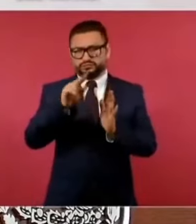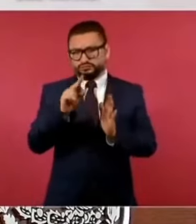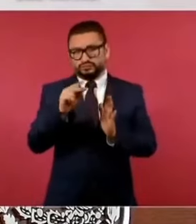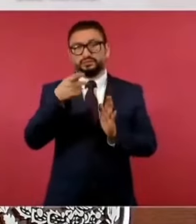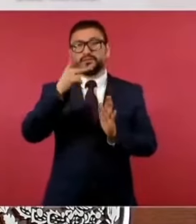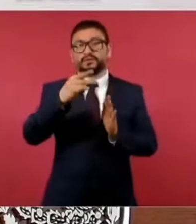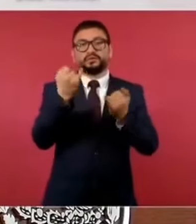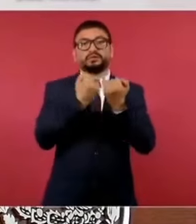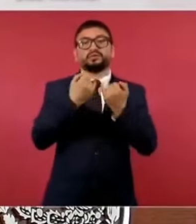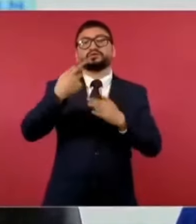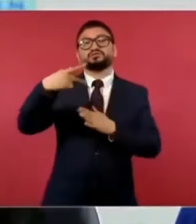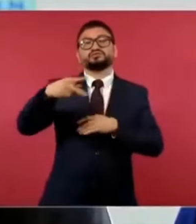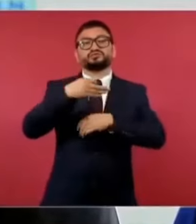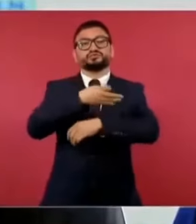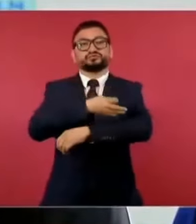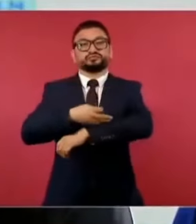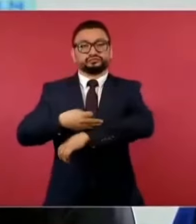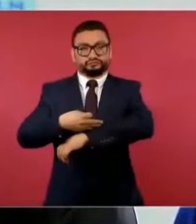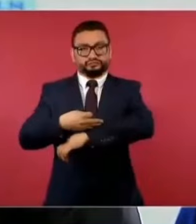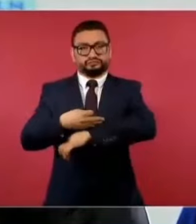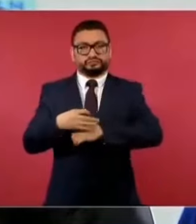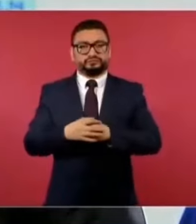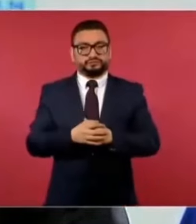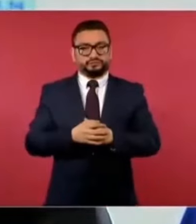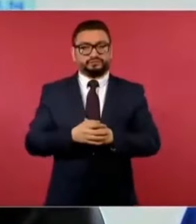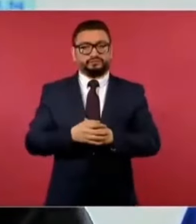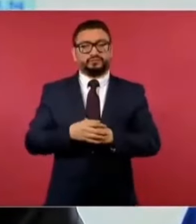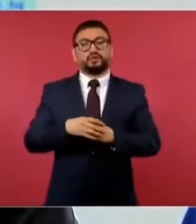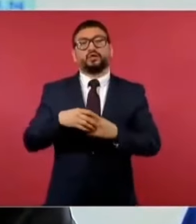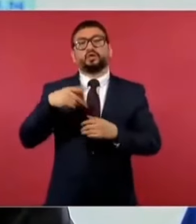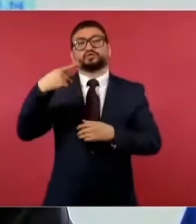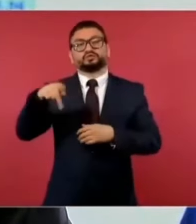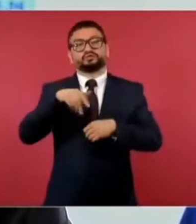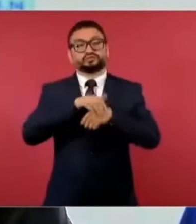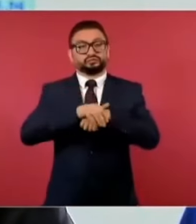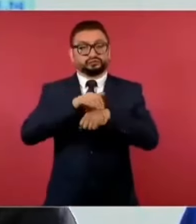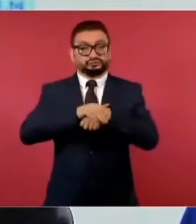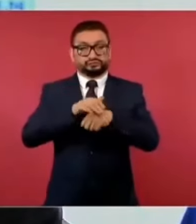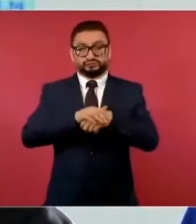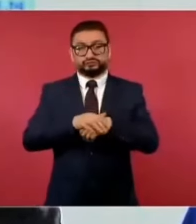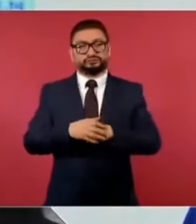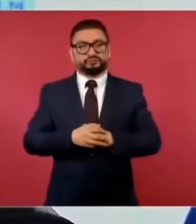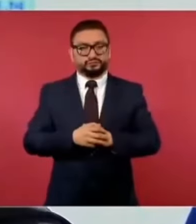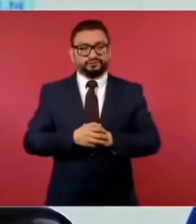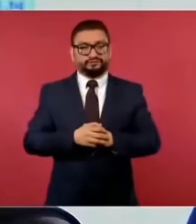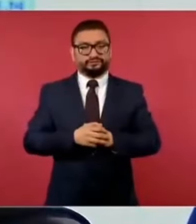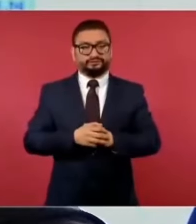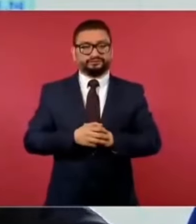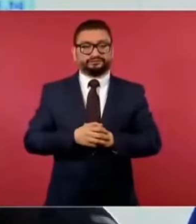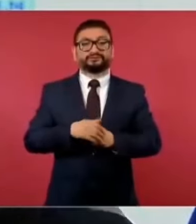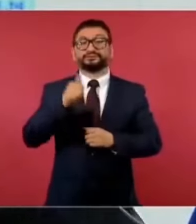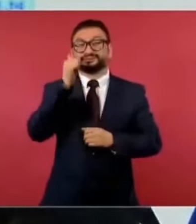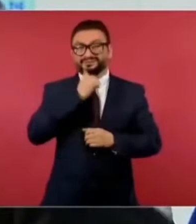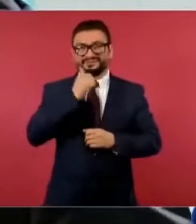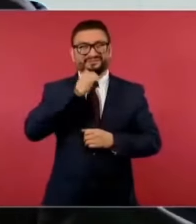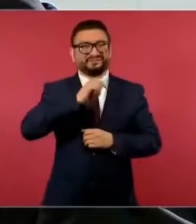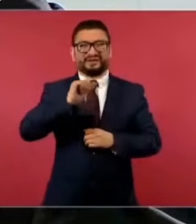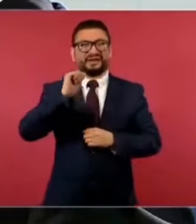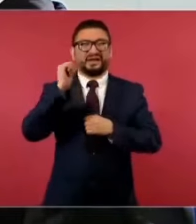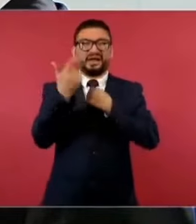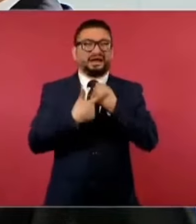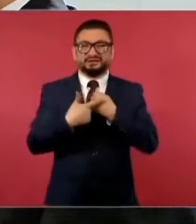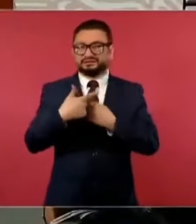familiares y sus allegados. Y siempre que han hecho denuncias,